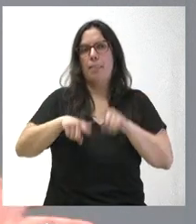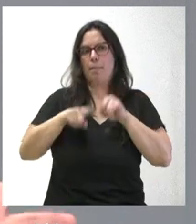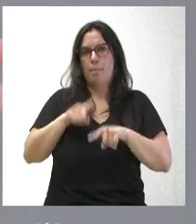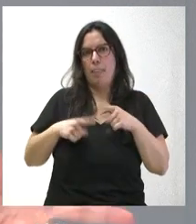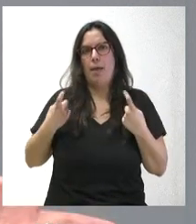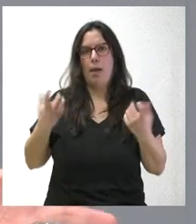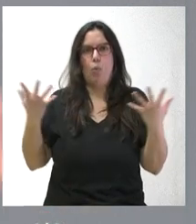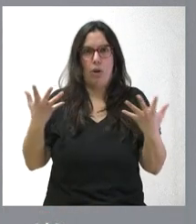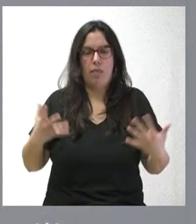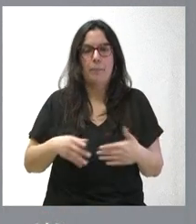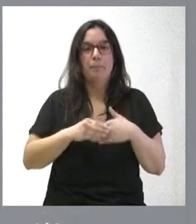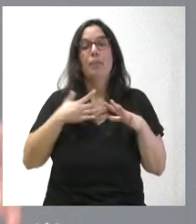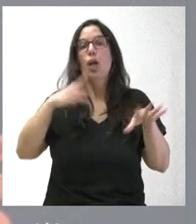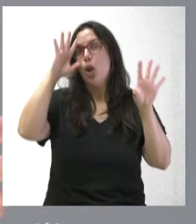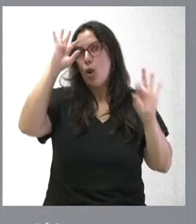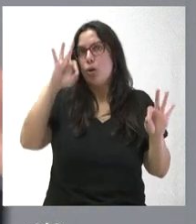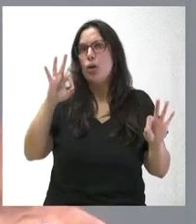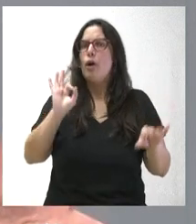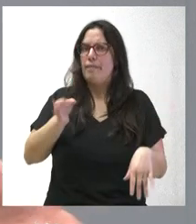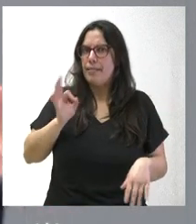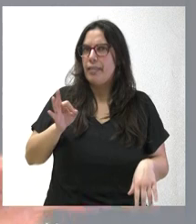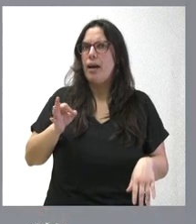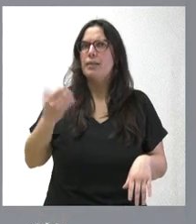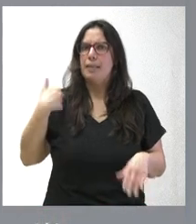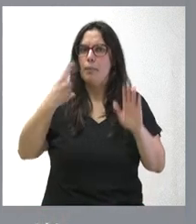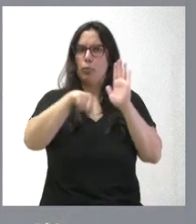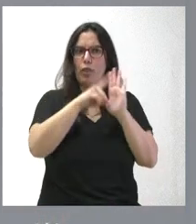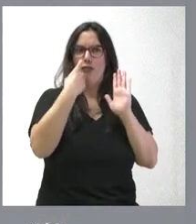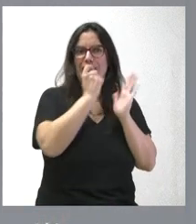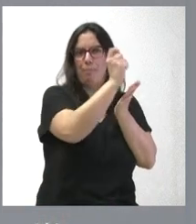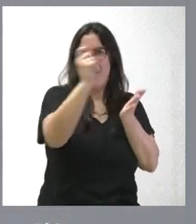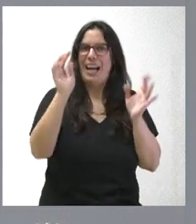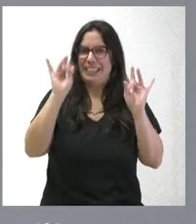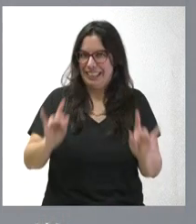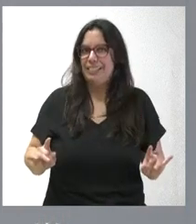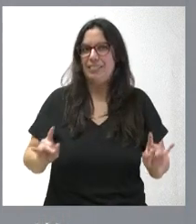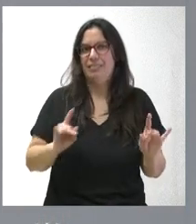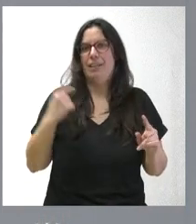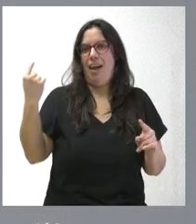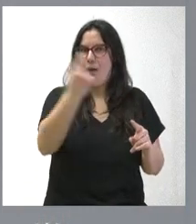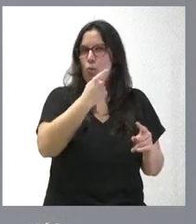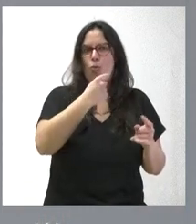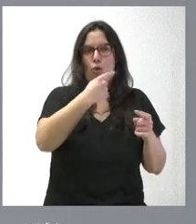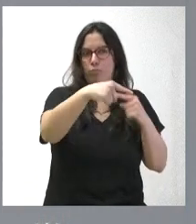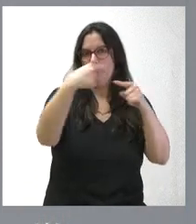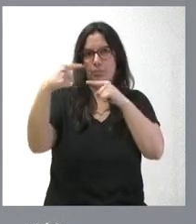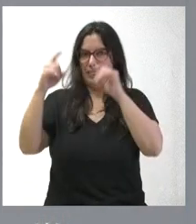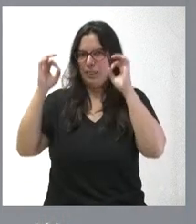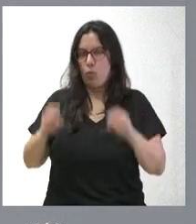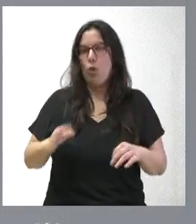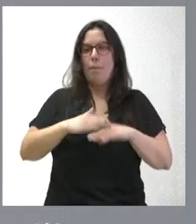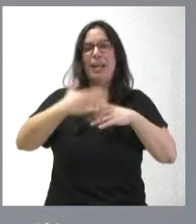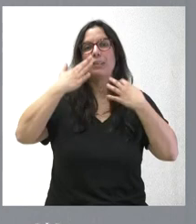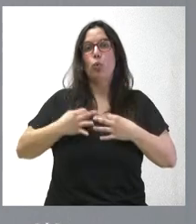Pero, lógicamente, esto no impide que tengamos en la cuenta apuntado el pago de las cantidades correspondientes a cada uno de ellos y que aseguremos el funcionamiento de los